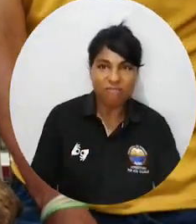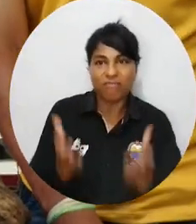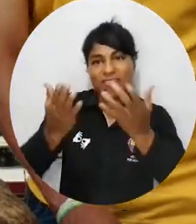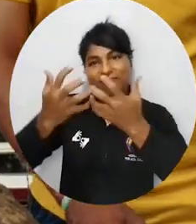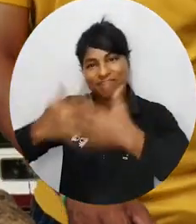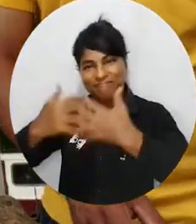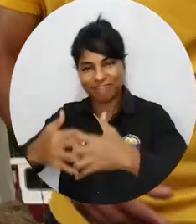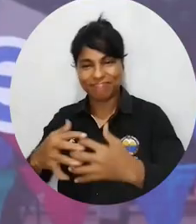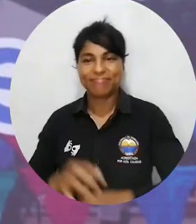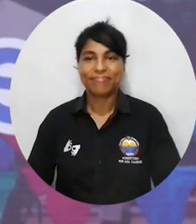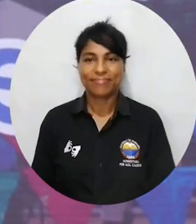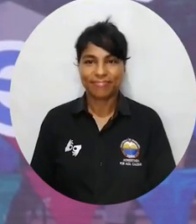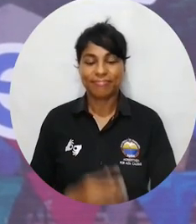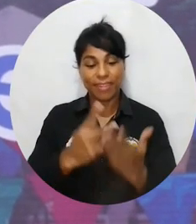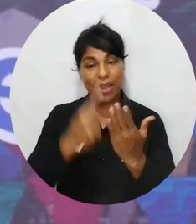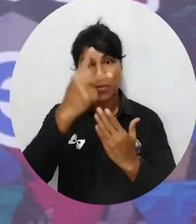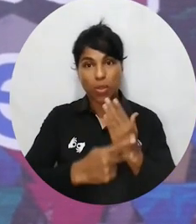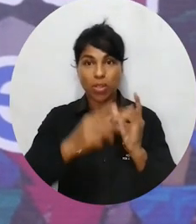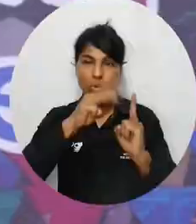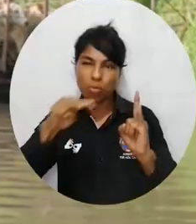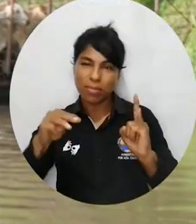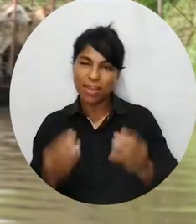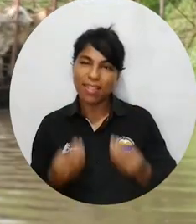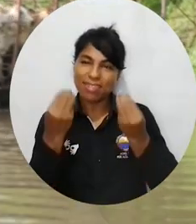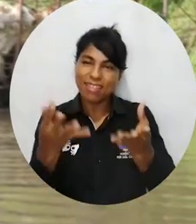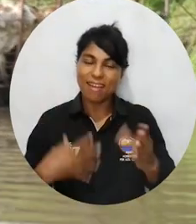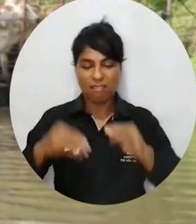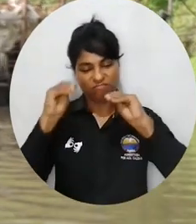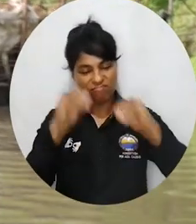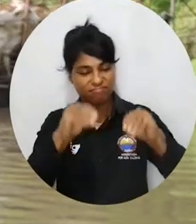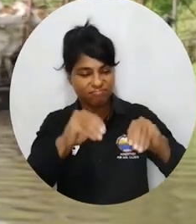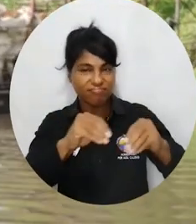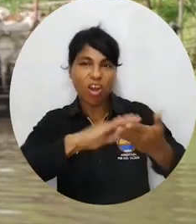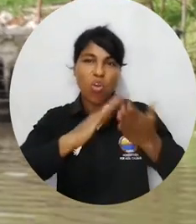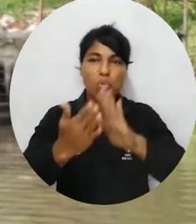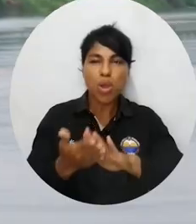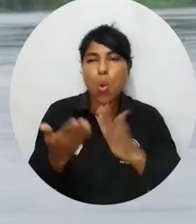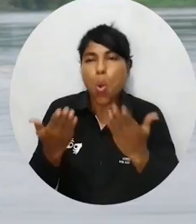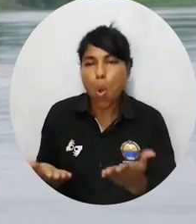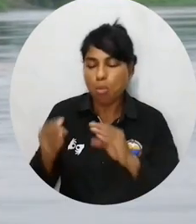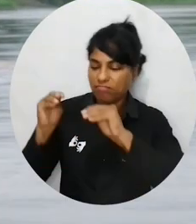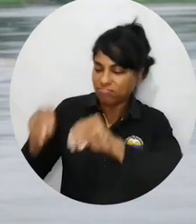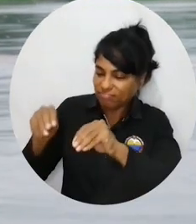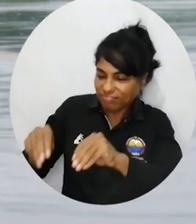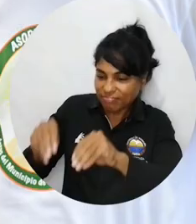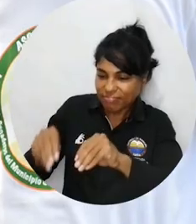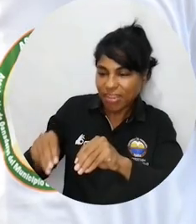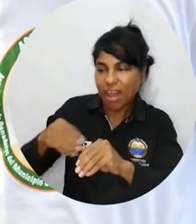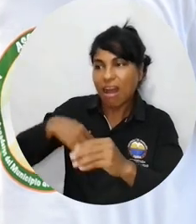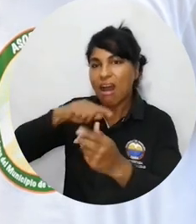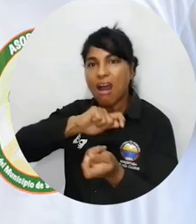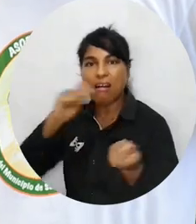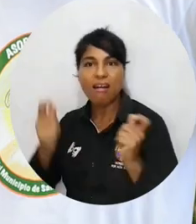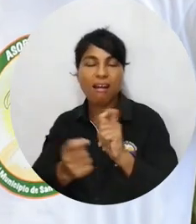el fortalecimiento empresarial. En este proyecto, Unimagdalena aporta el componente formativo a las comunidades a través de capacitaciones que les han